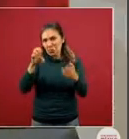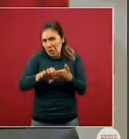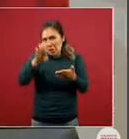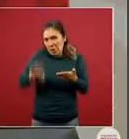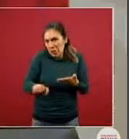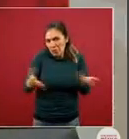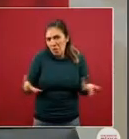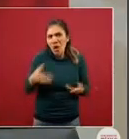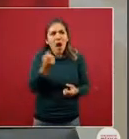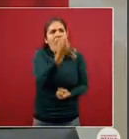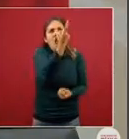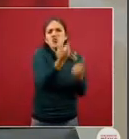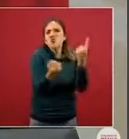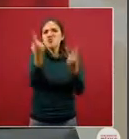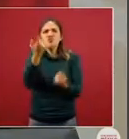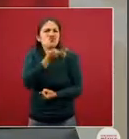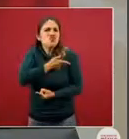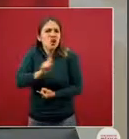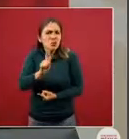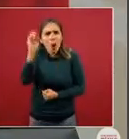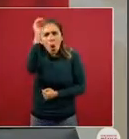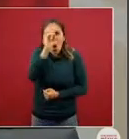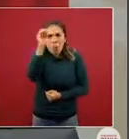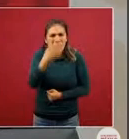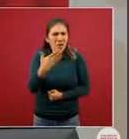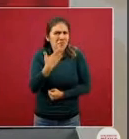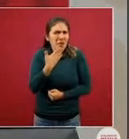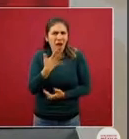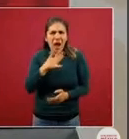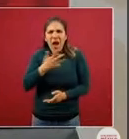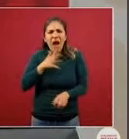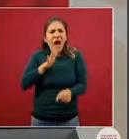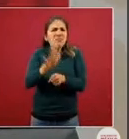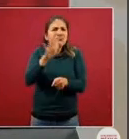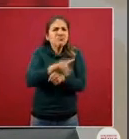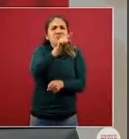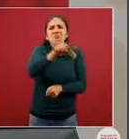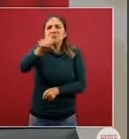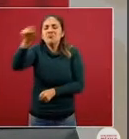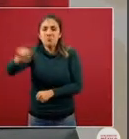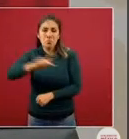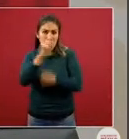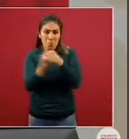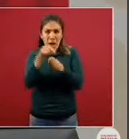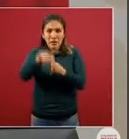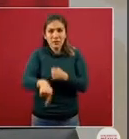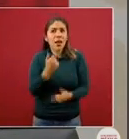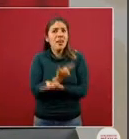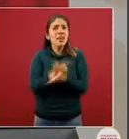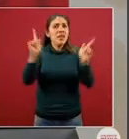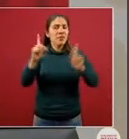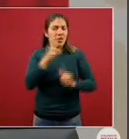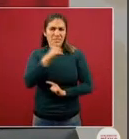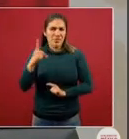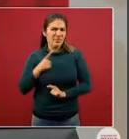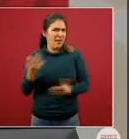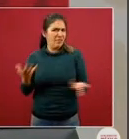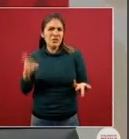de Siqueiros entonces si quieren opinar que bien que bueno que haya pluralidad hay un país libre debemos siempre